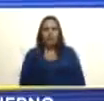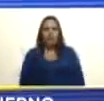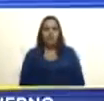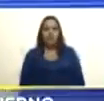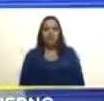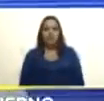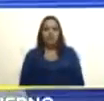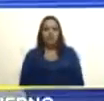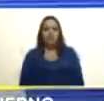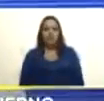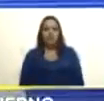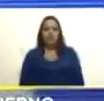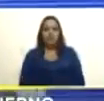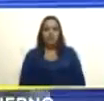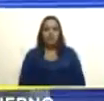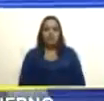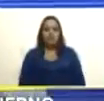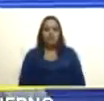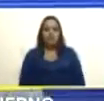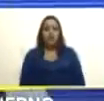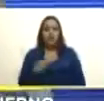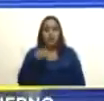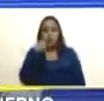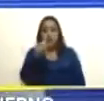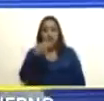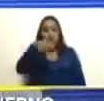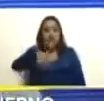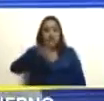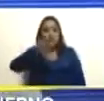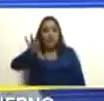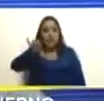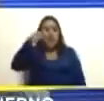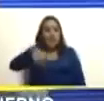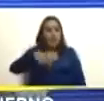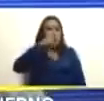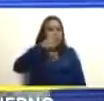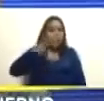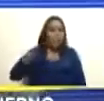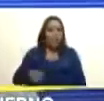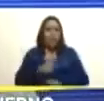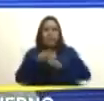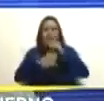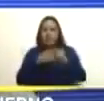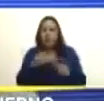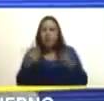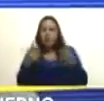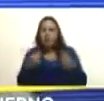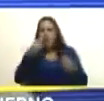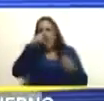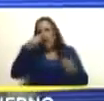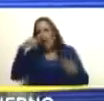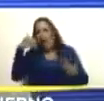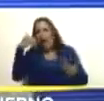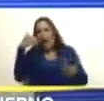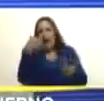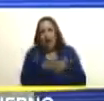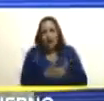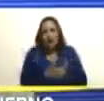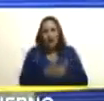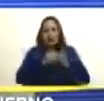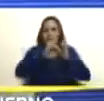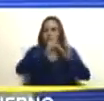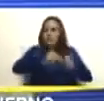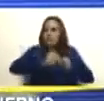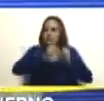yo dije este país este pueblo luego de tantos años de pugnacidad